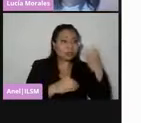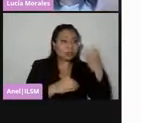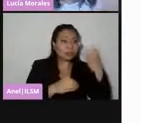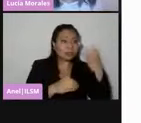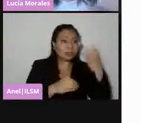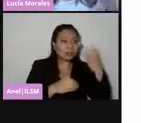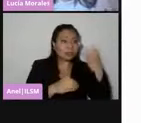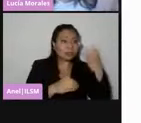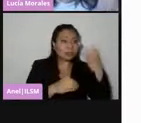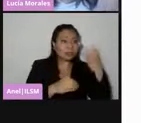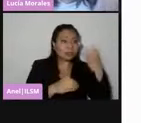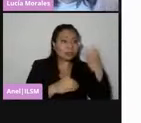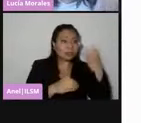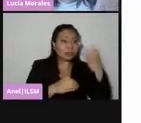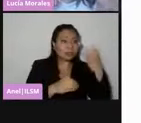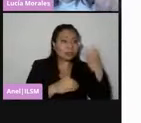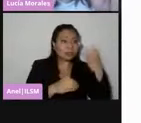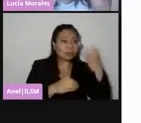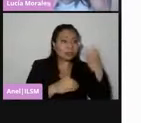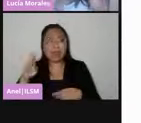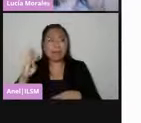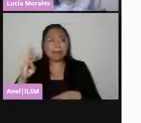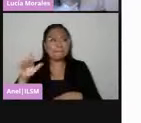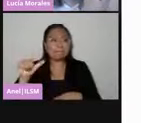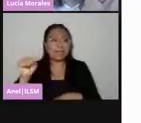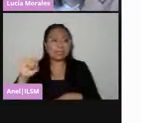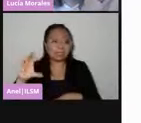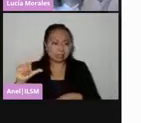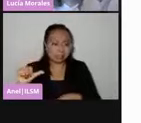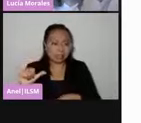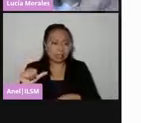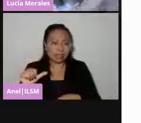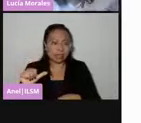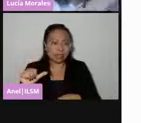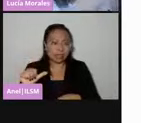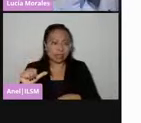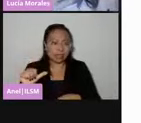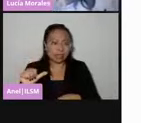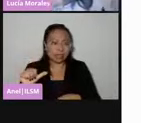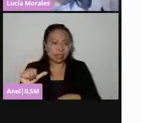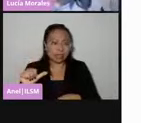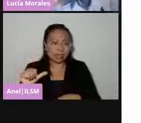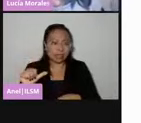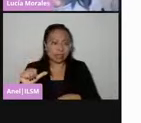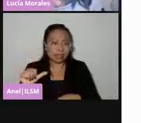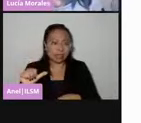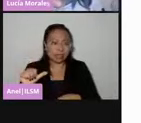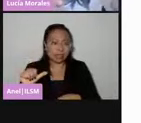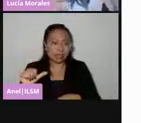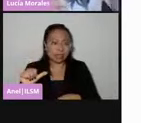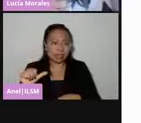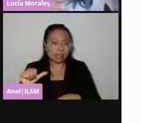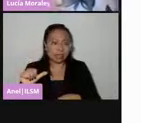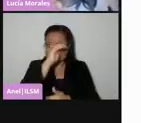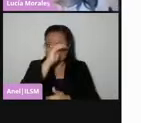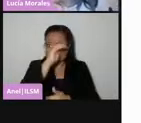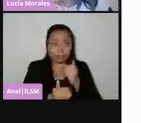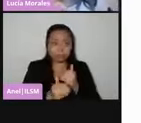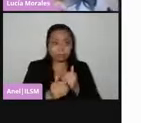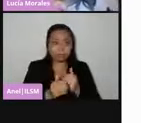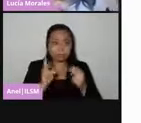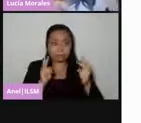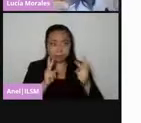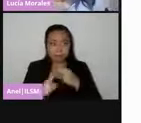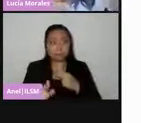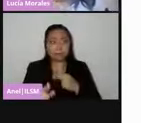personas, 400 en la básica. ¿Cómo se divide? Por orden alfabético. De la A a donde llegue a la 400, vamos a suponer que